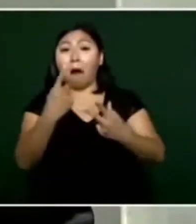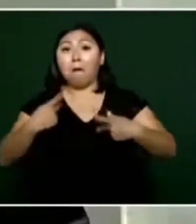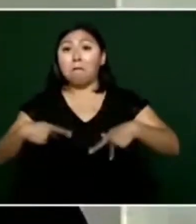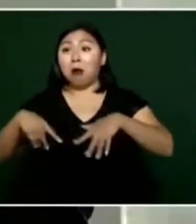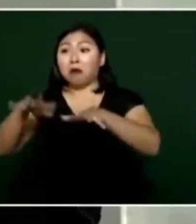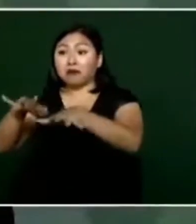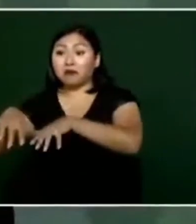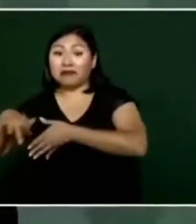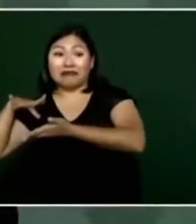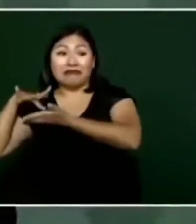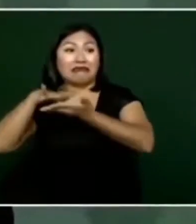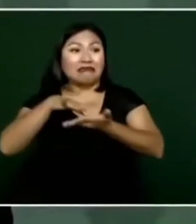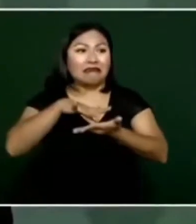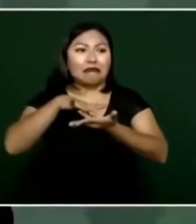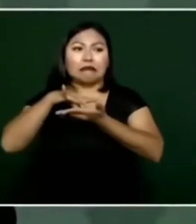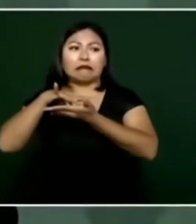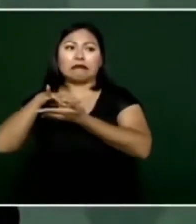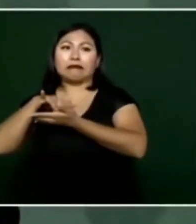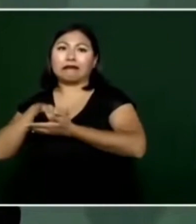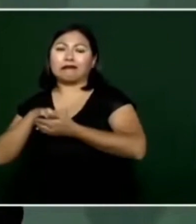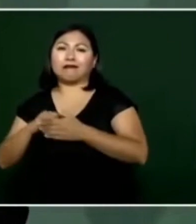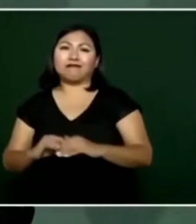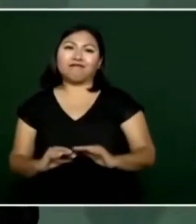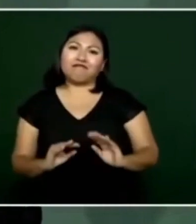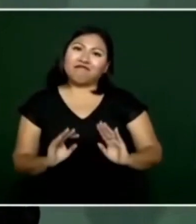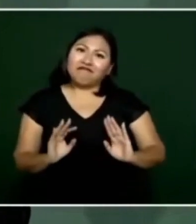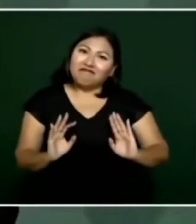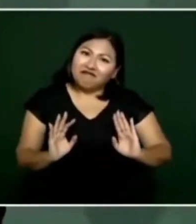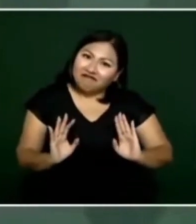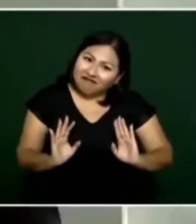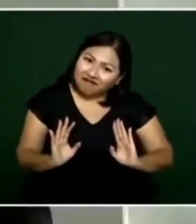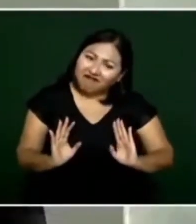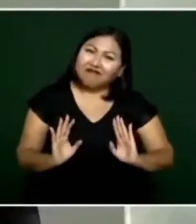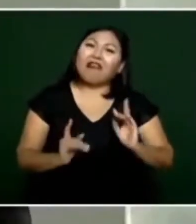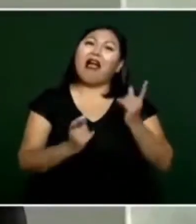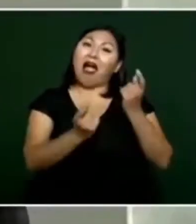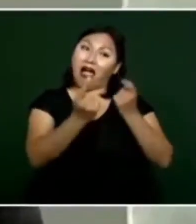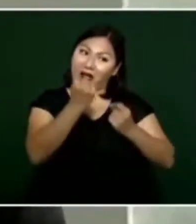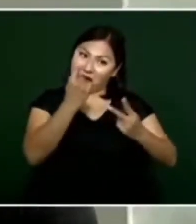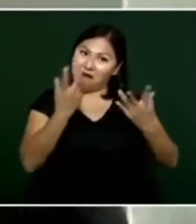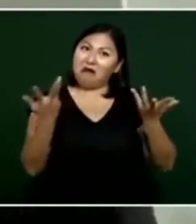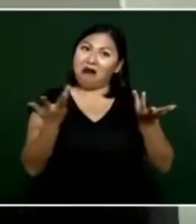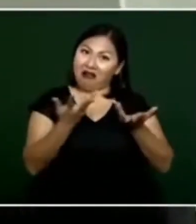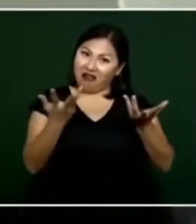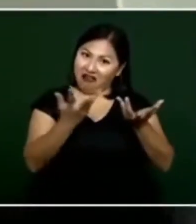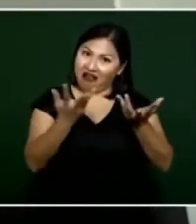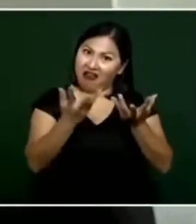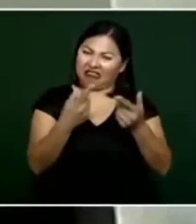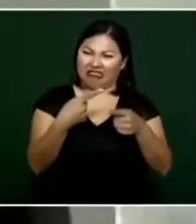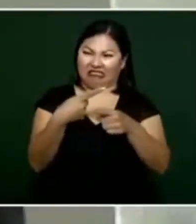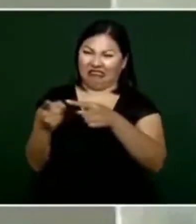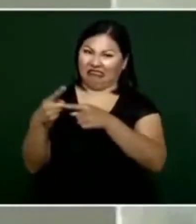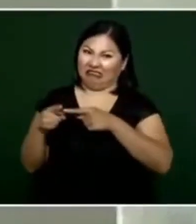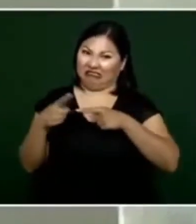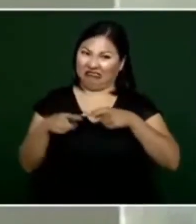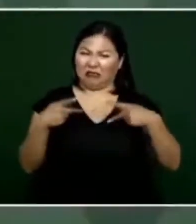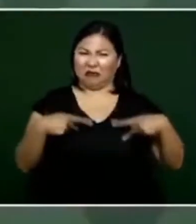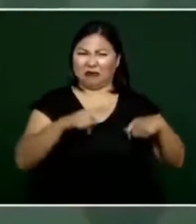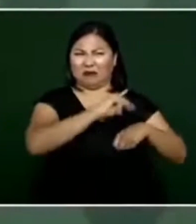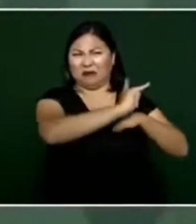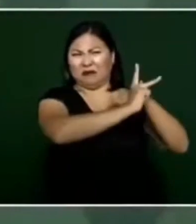notas se sabe hasta en el vaticano no no este